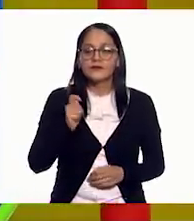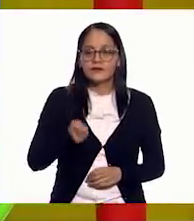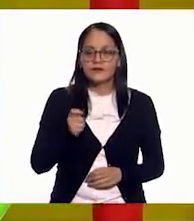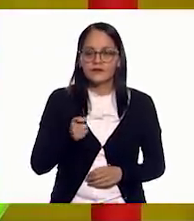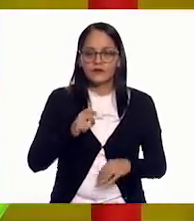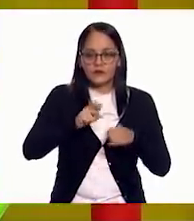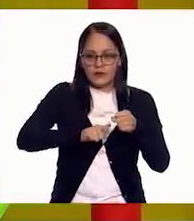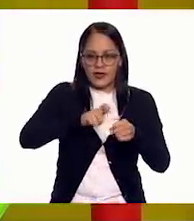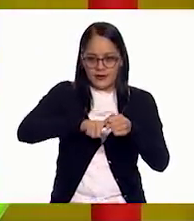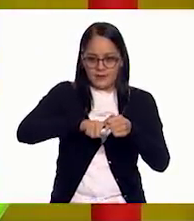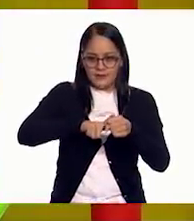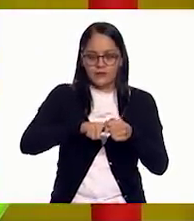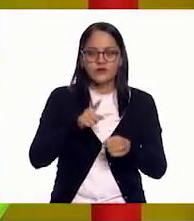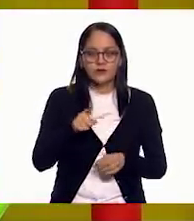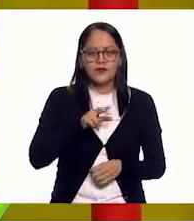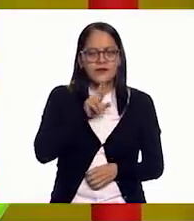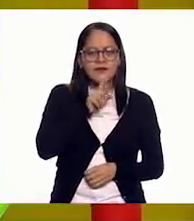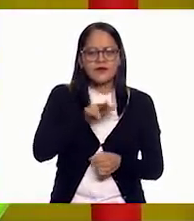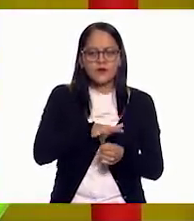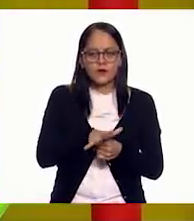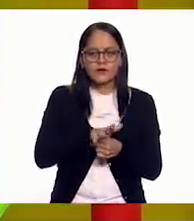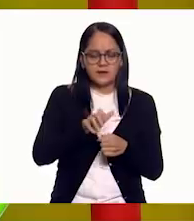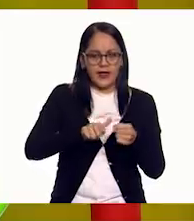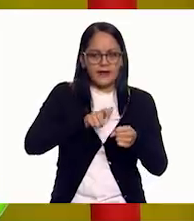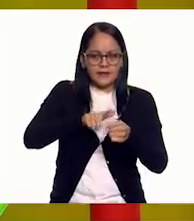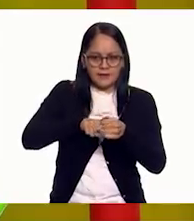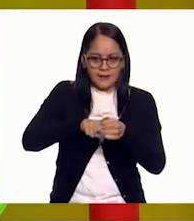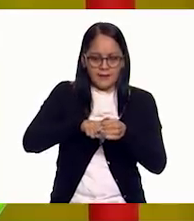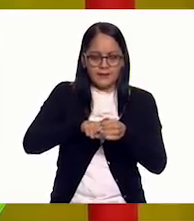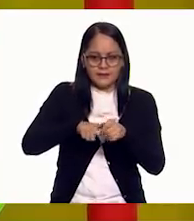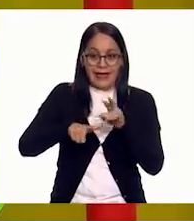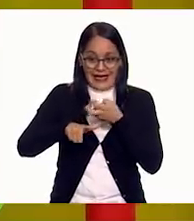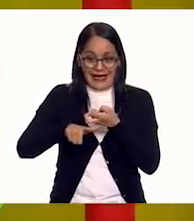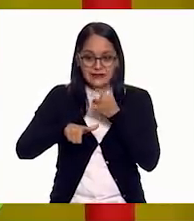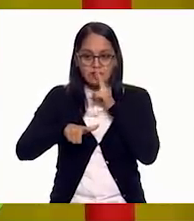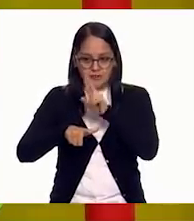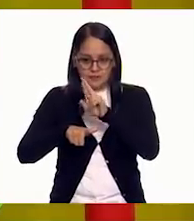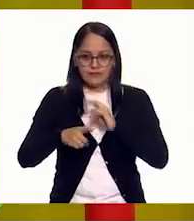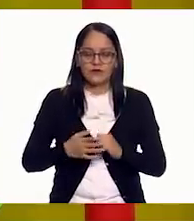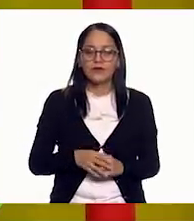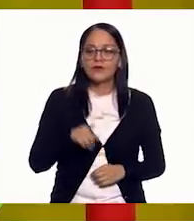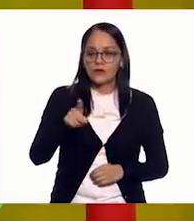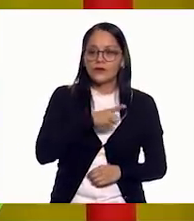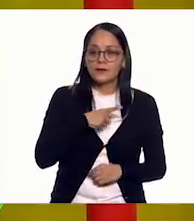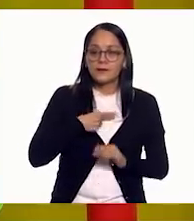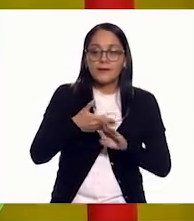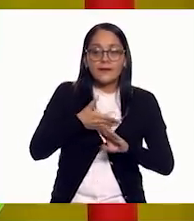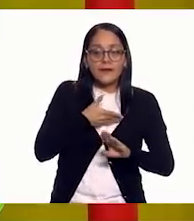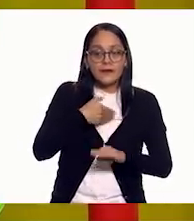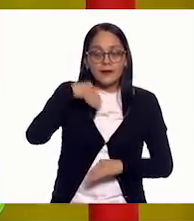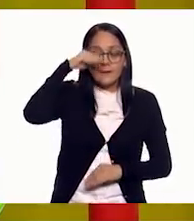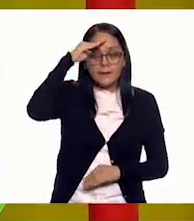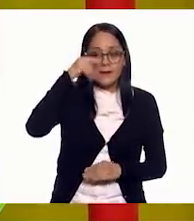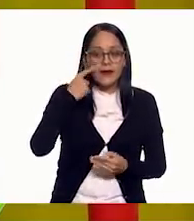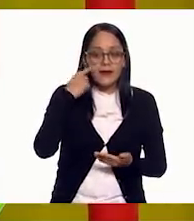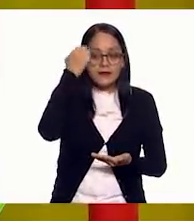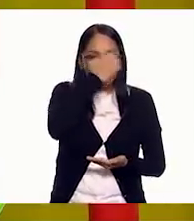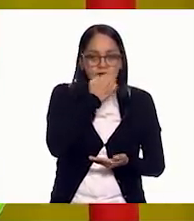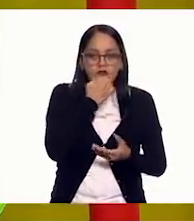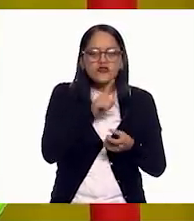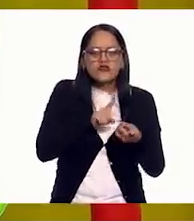son animales, las respuestas son animales, pero fíjate muy bien. Muy bien. Vas a tener que buscar la respuesta